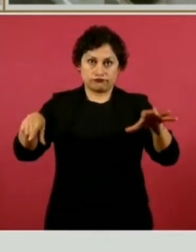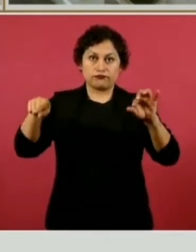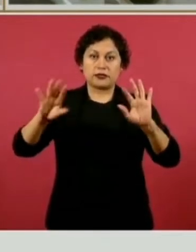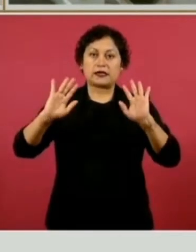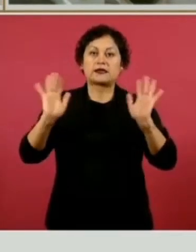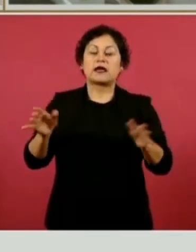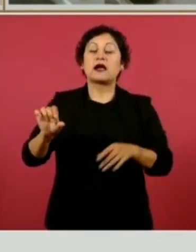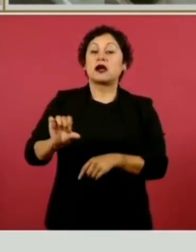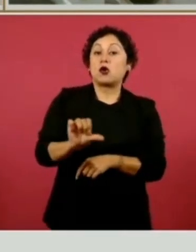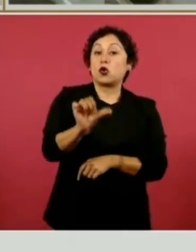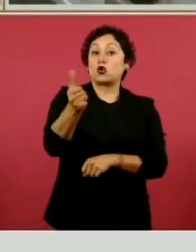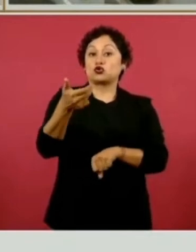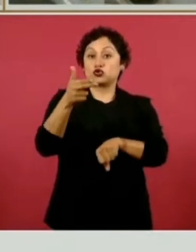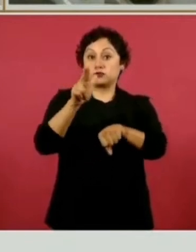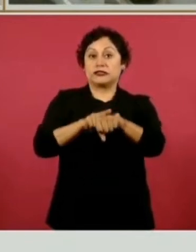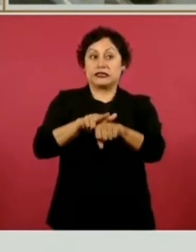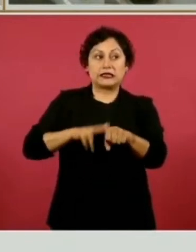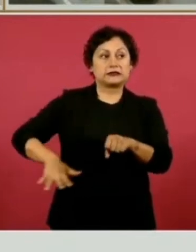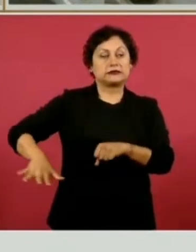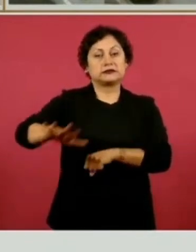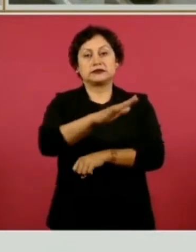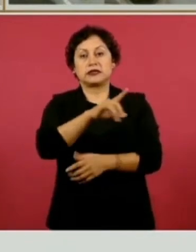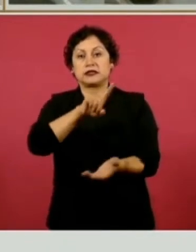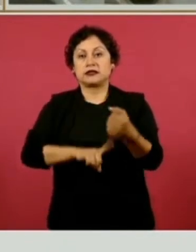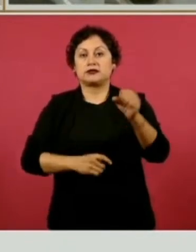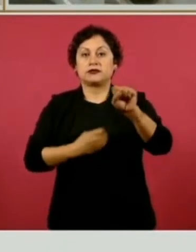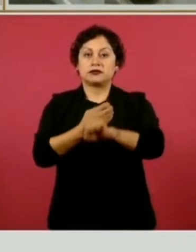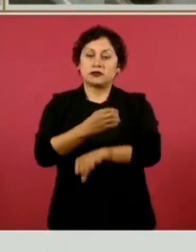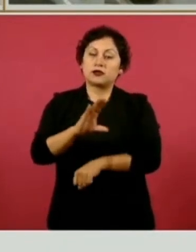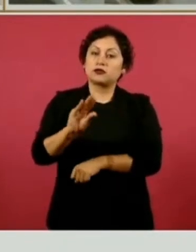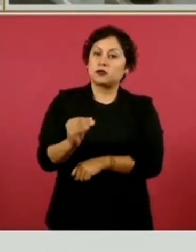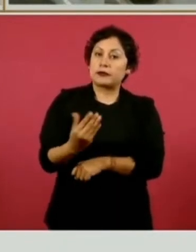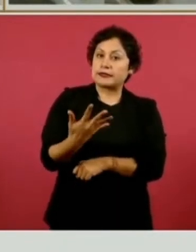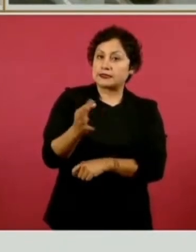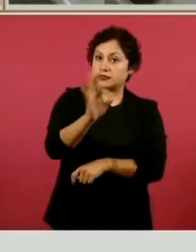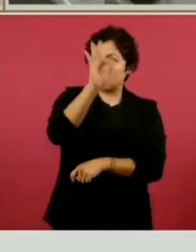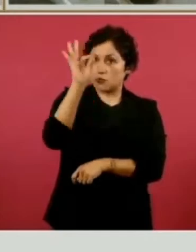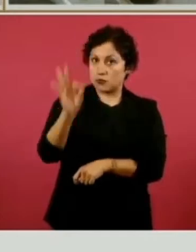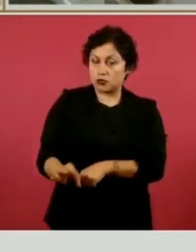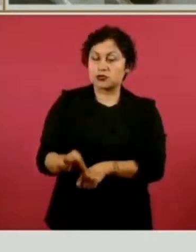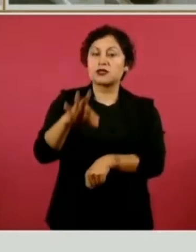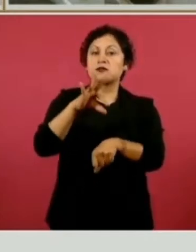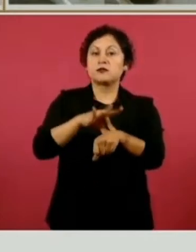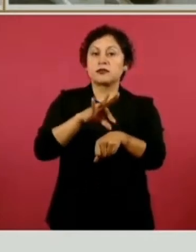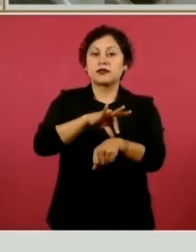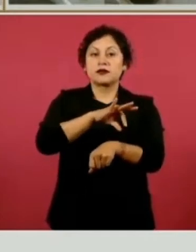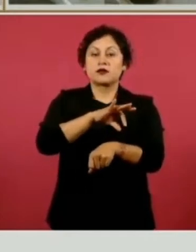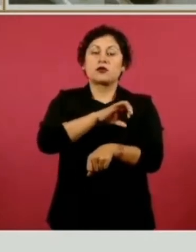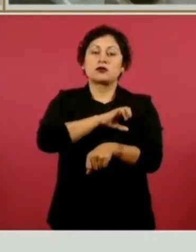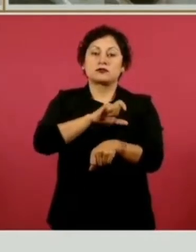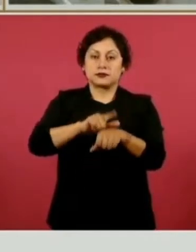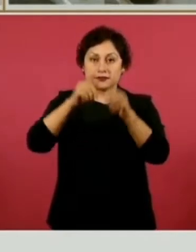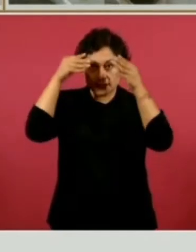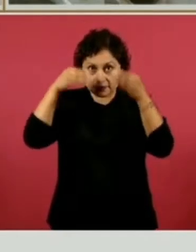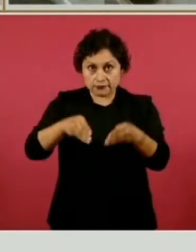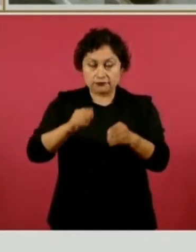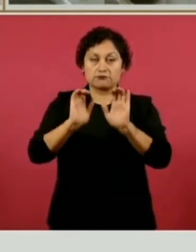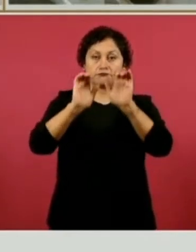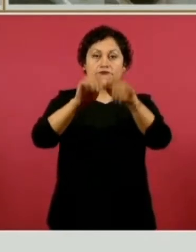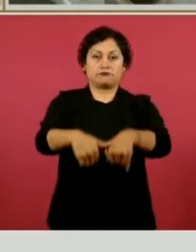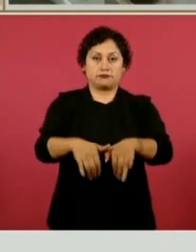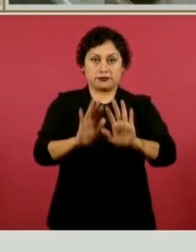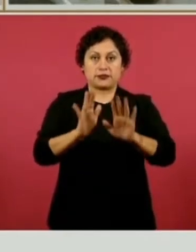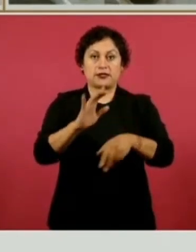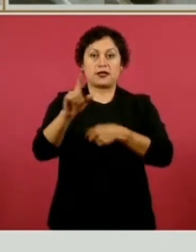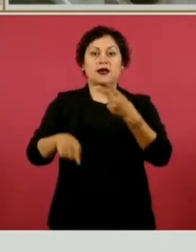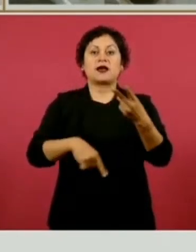hospitales IMSS Bienestar en Morelos, que ya tienen un 95 por ciento de la cobertura de médicos especialistas. de los centros